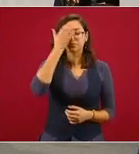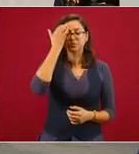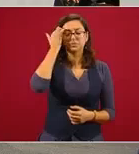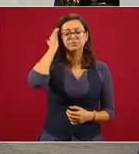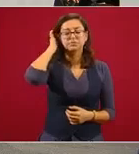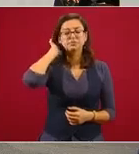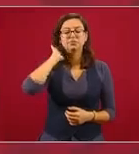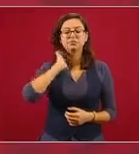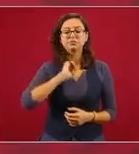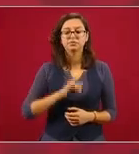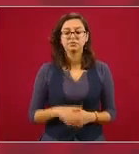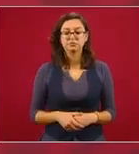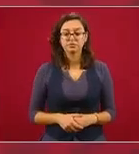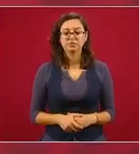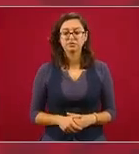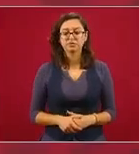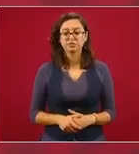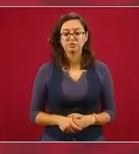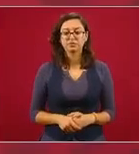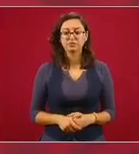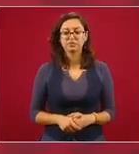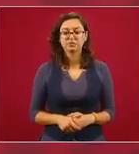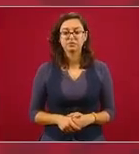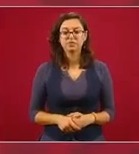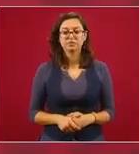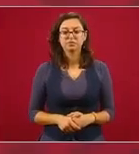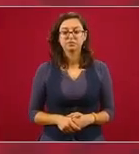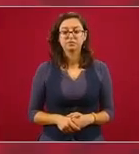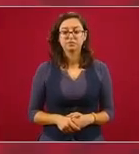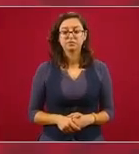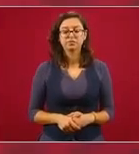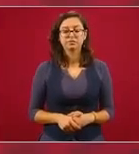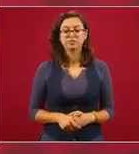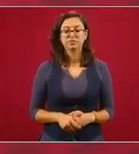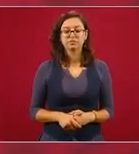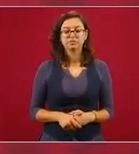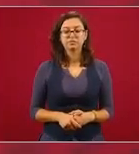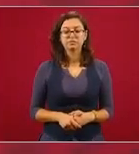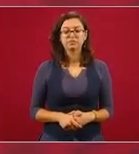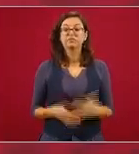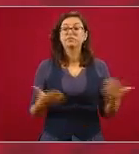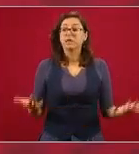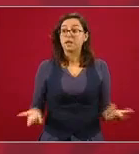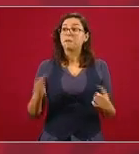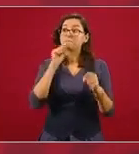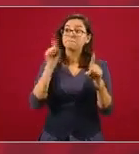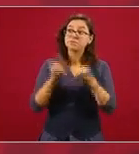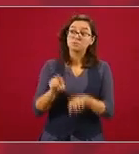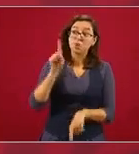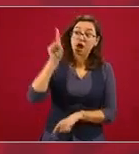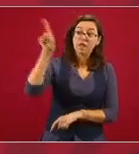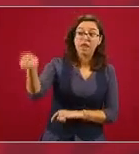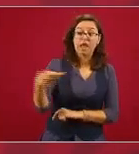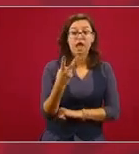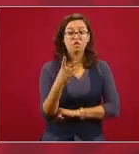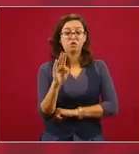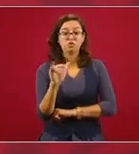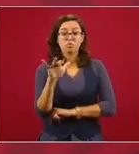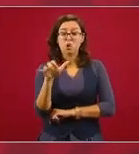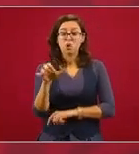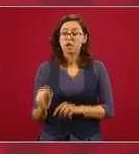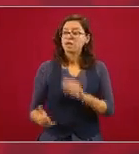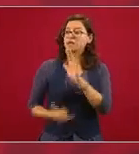Pero los que están trabajando en la refinería igual están aplicados